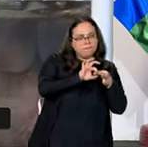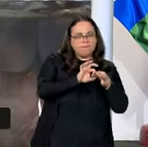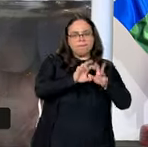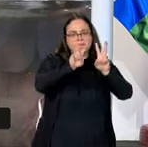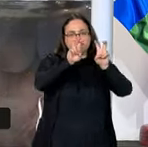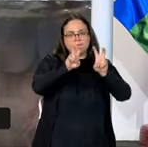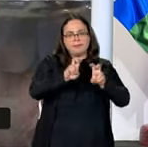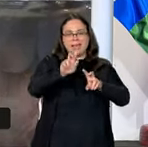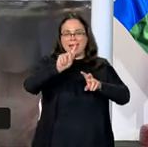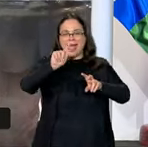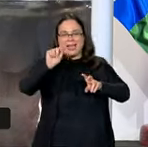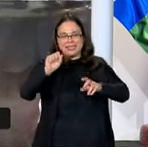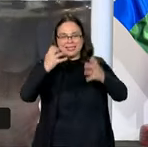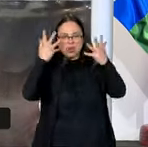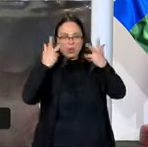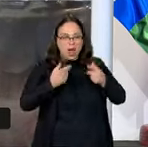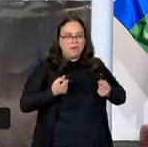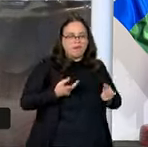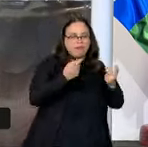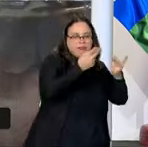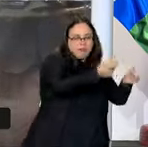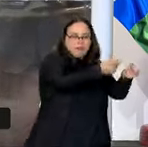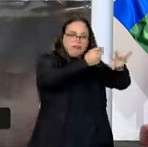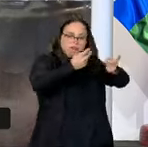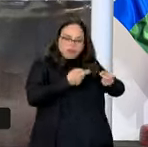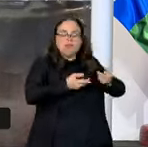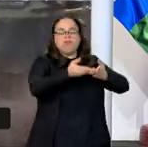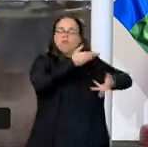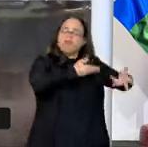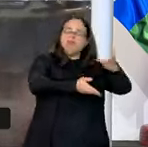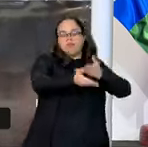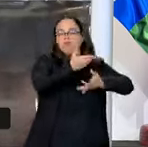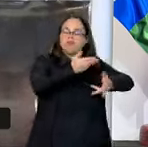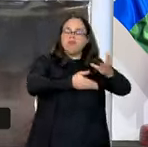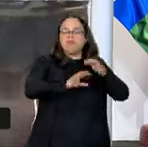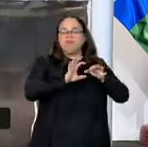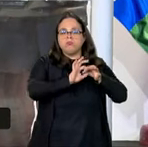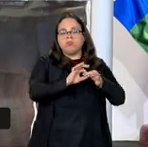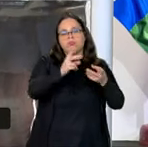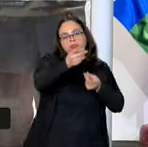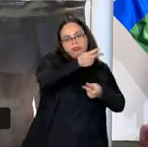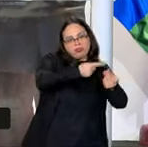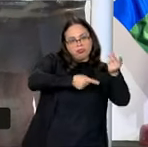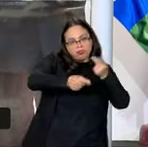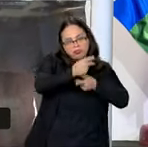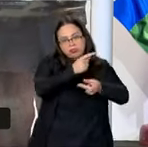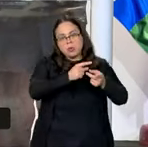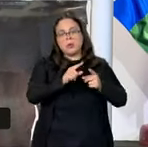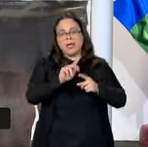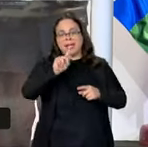cuestión del gás. Brasil y Bolivia tenían esta relación más ligada a la cuestión del gás.